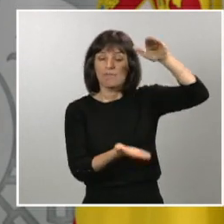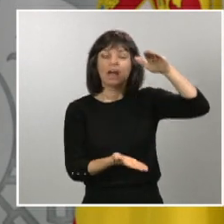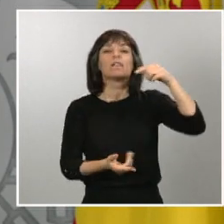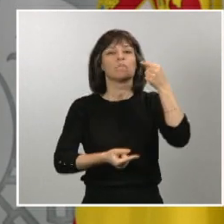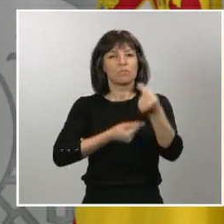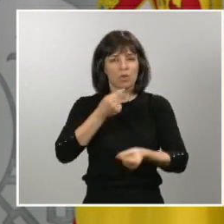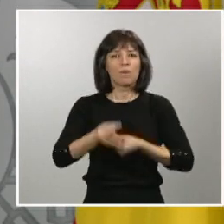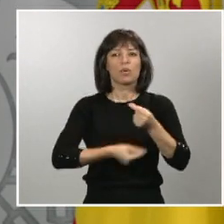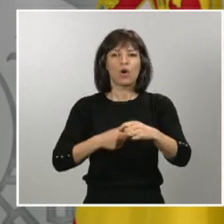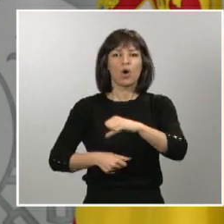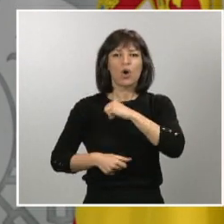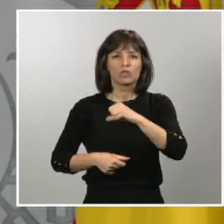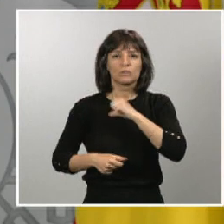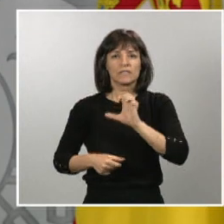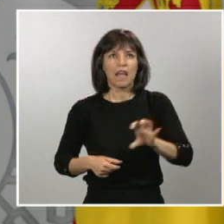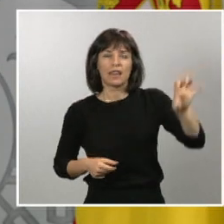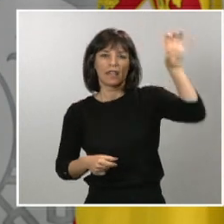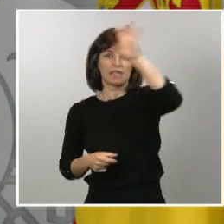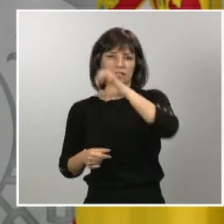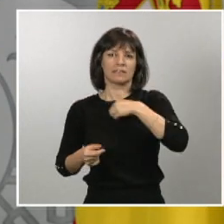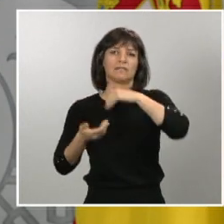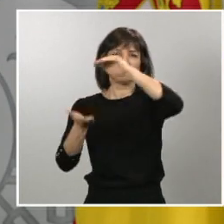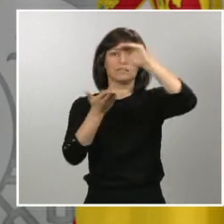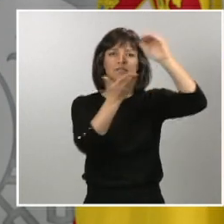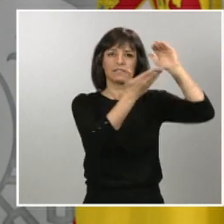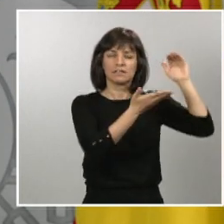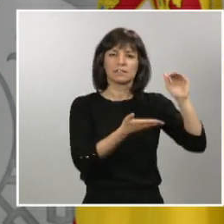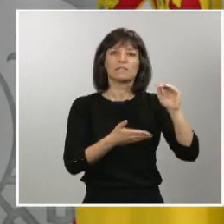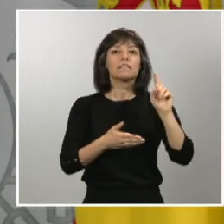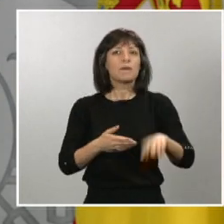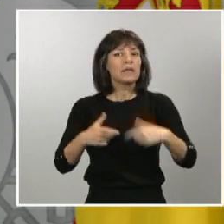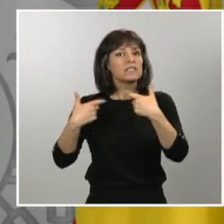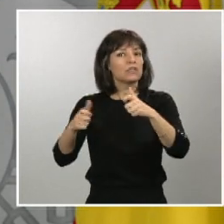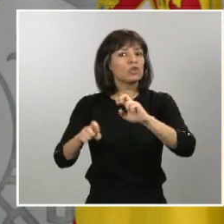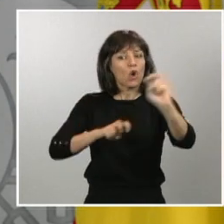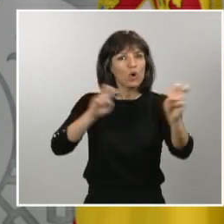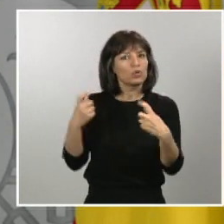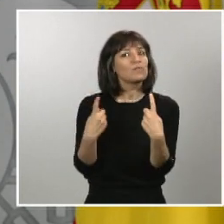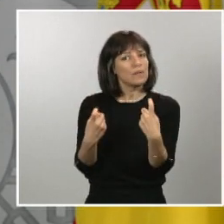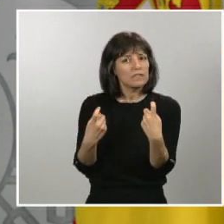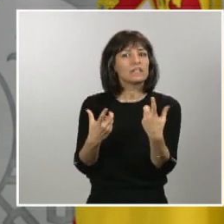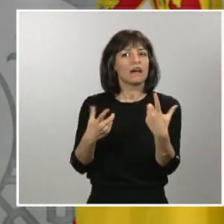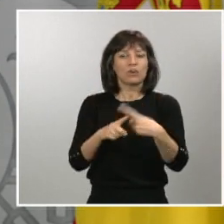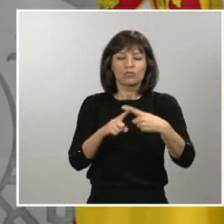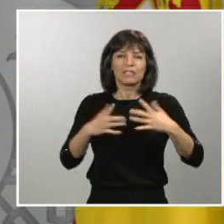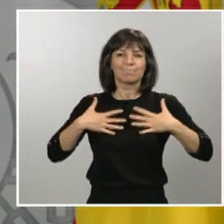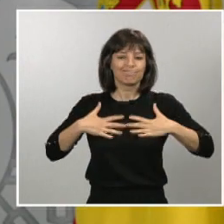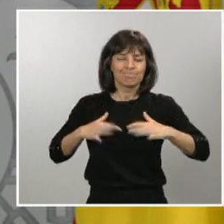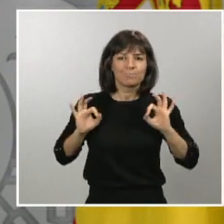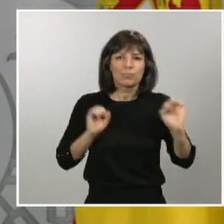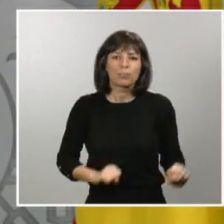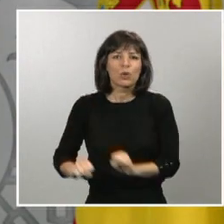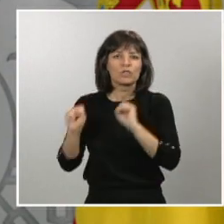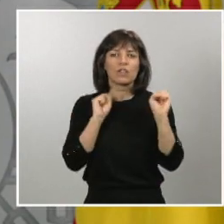los hospitales de nuestro sistema sanitario y a otros sectores que precisan de estos productos de protección básicamente y